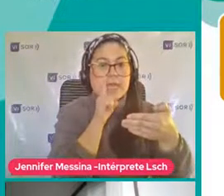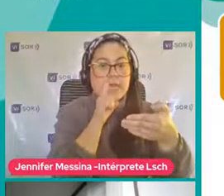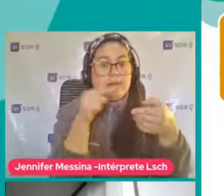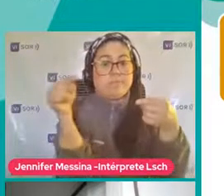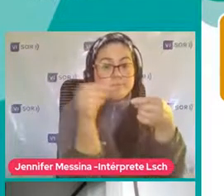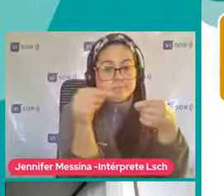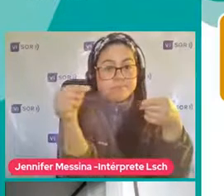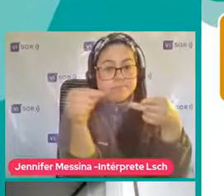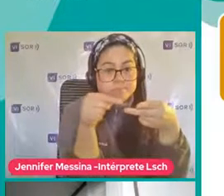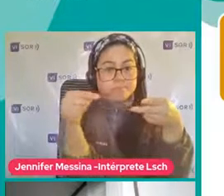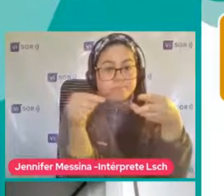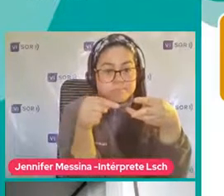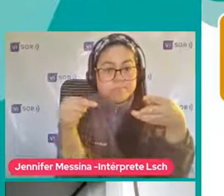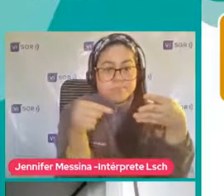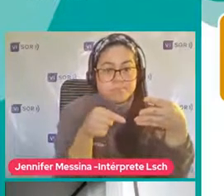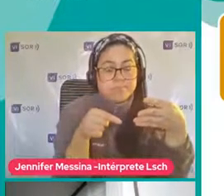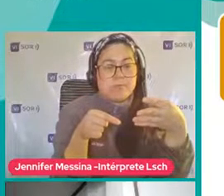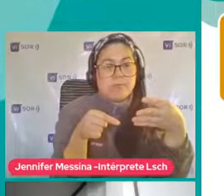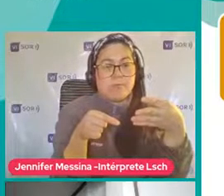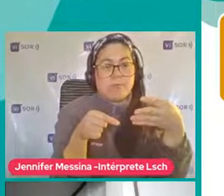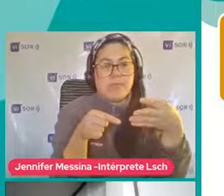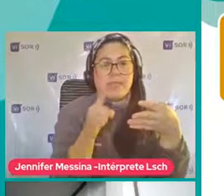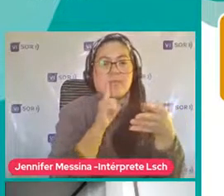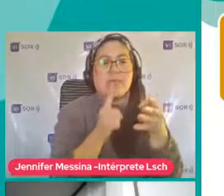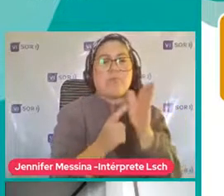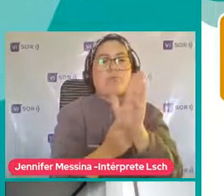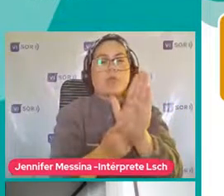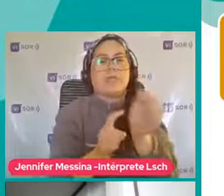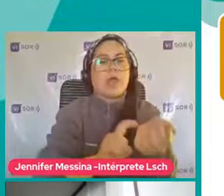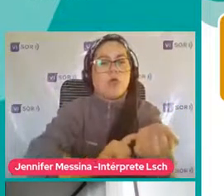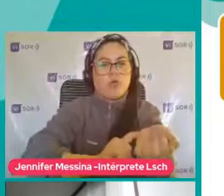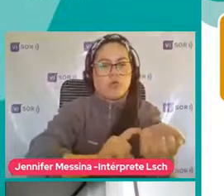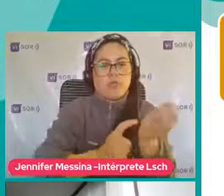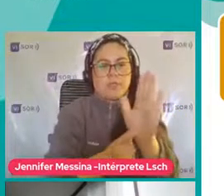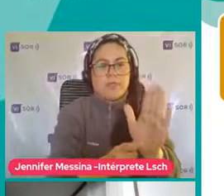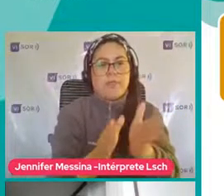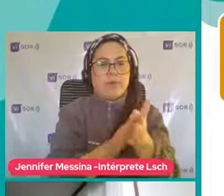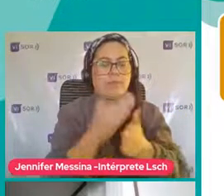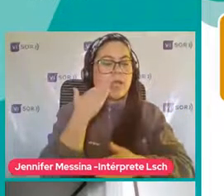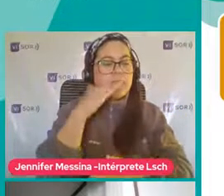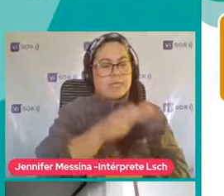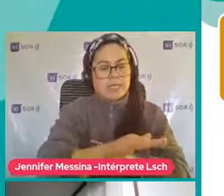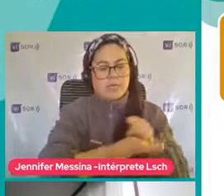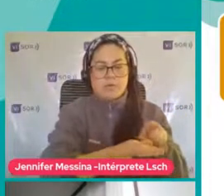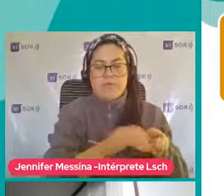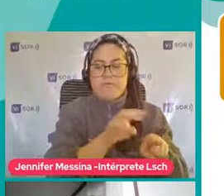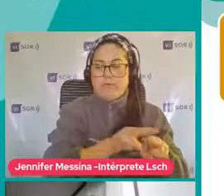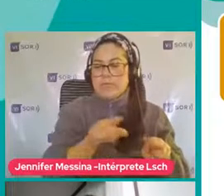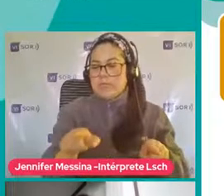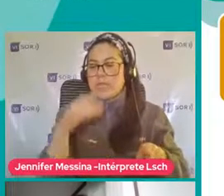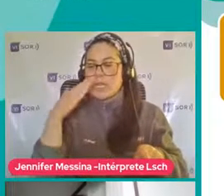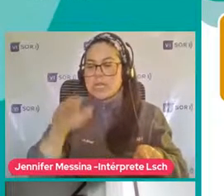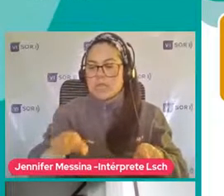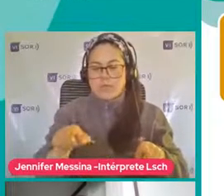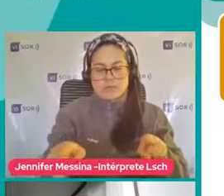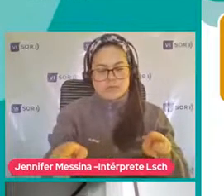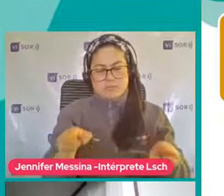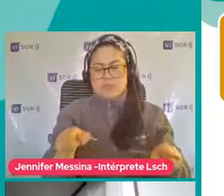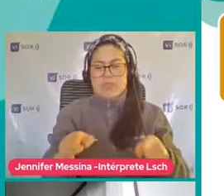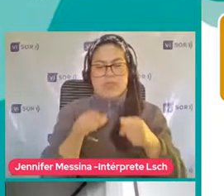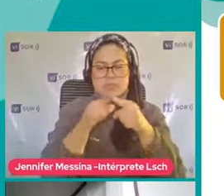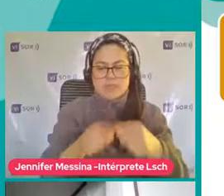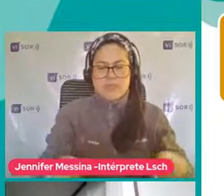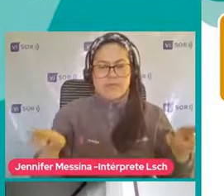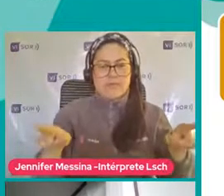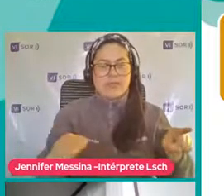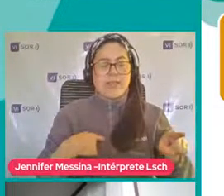define Por una conducta Yo diferencio A este niño Porque es distinto A los demás Al patrón normal Que generalmente Nosotros